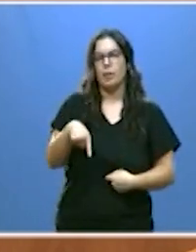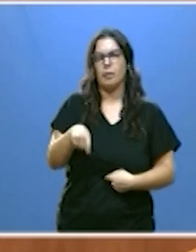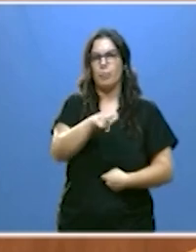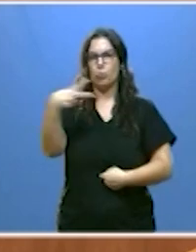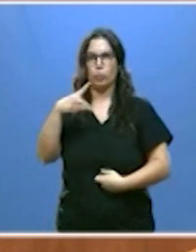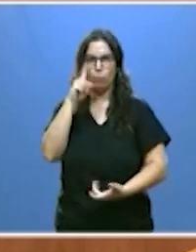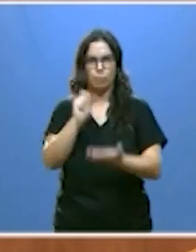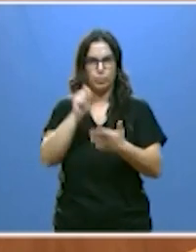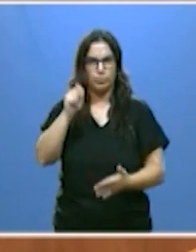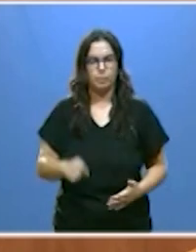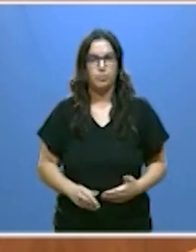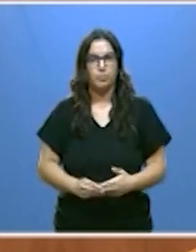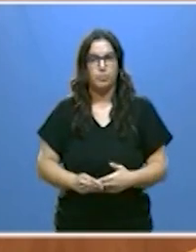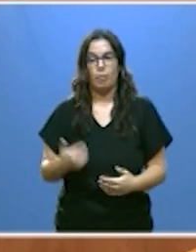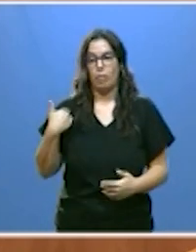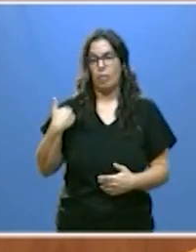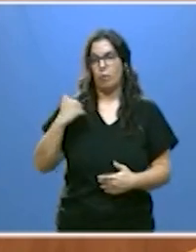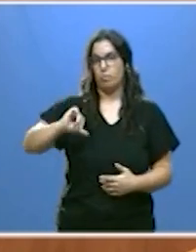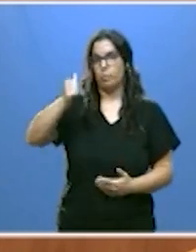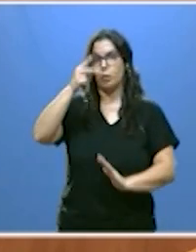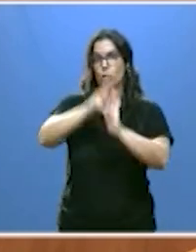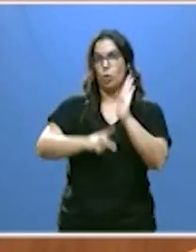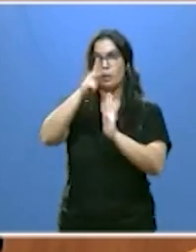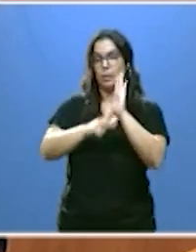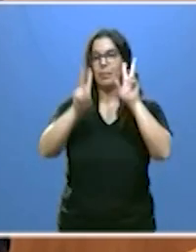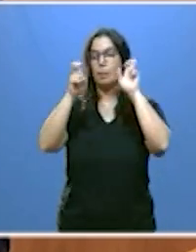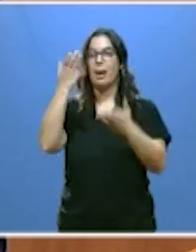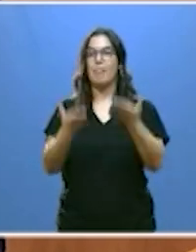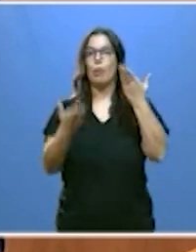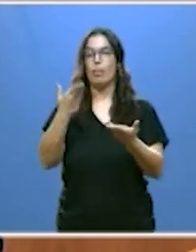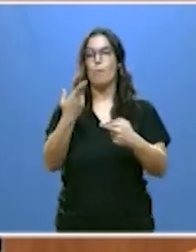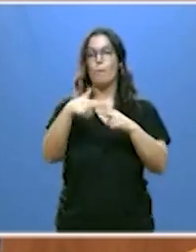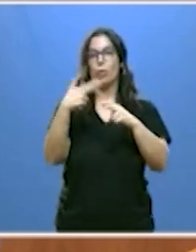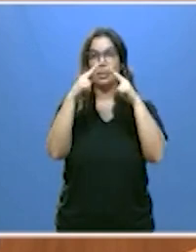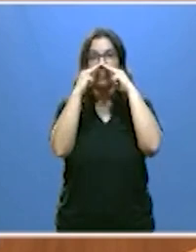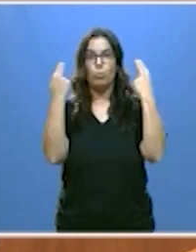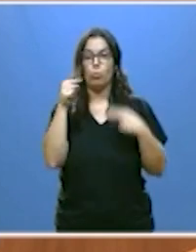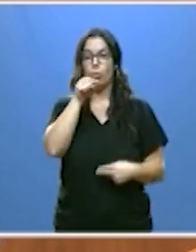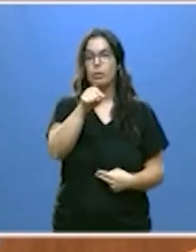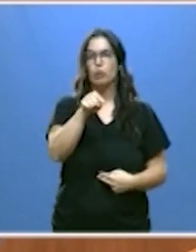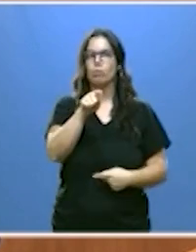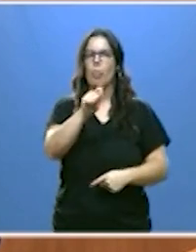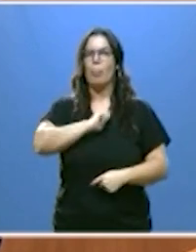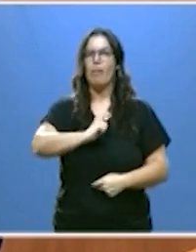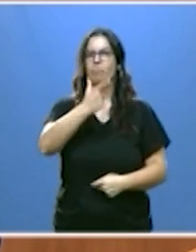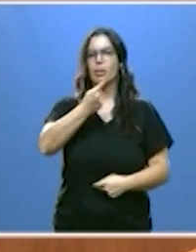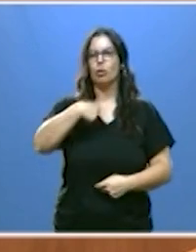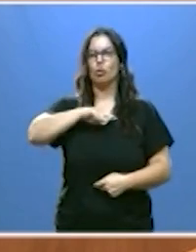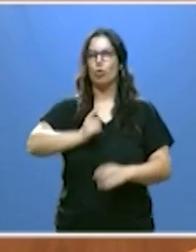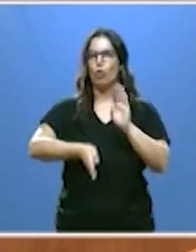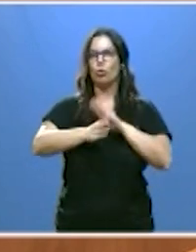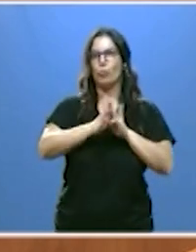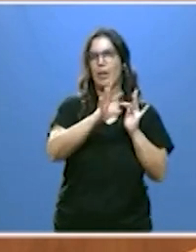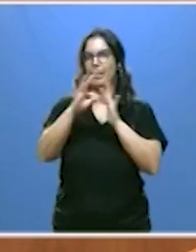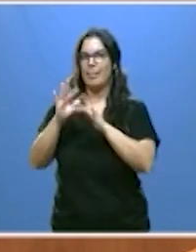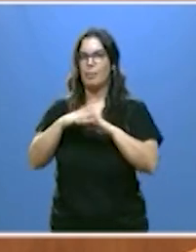acabamos de aprobar la normativa sobre evaluación de políticas públicas que nos va a permitir seguir siendo líderes